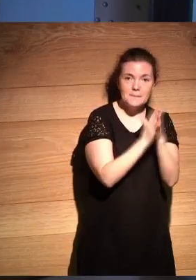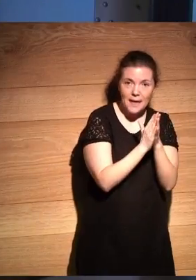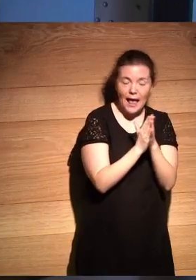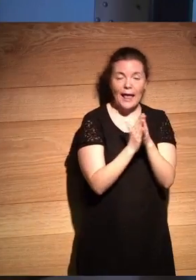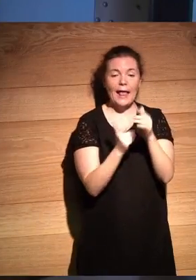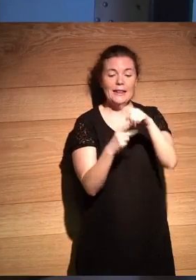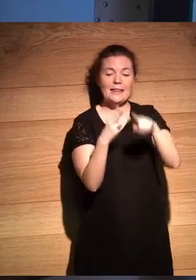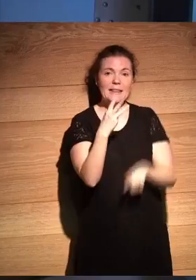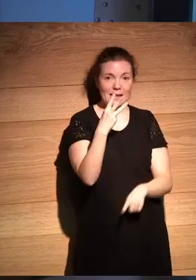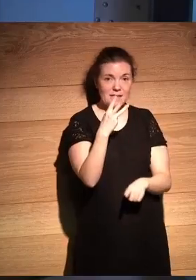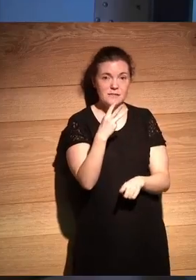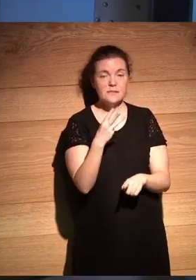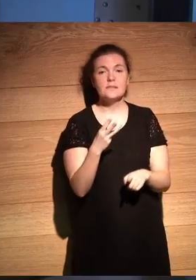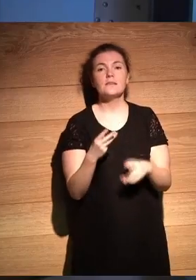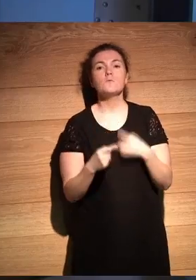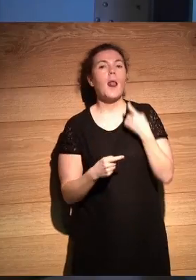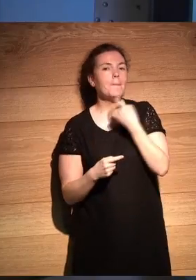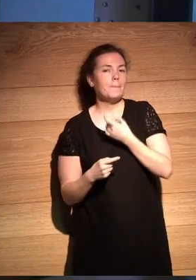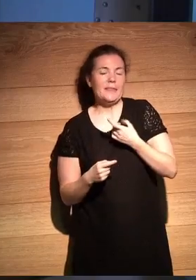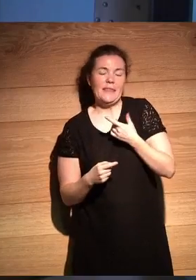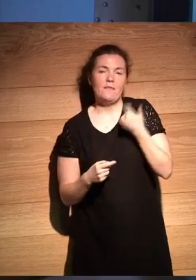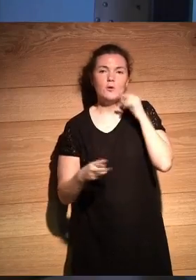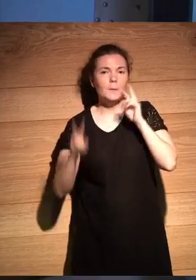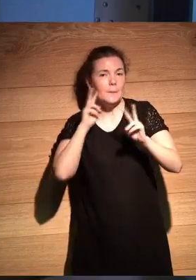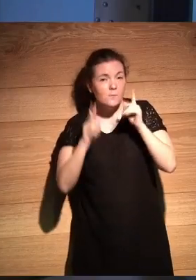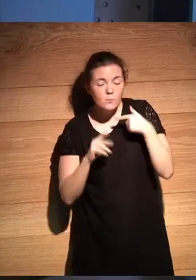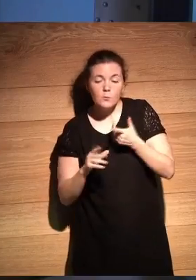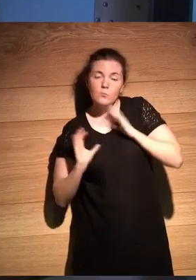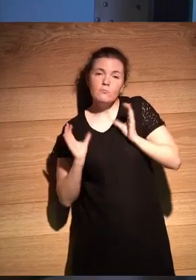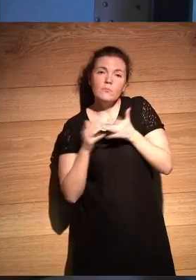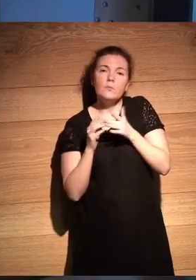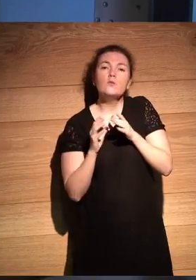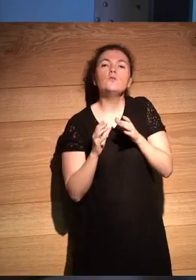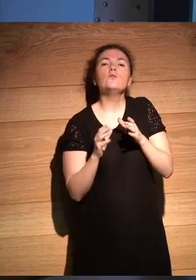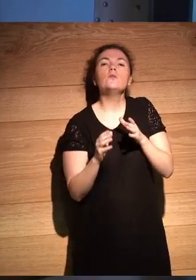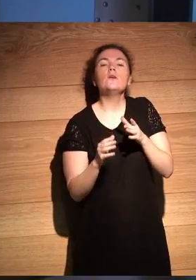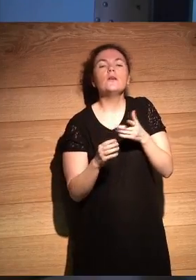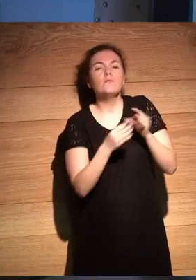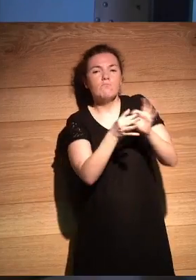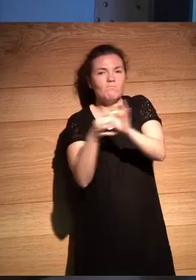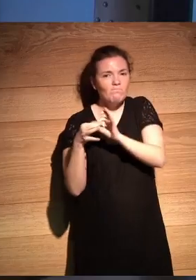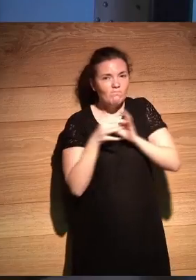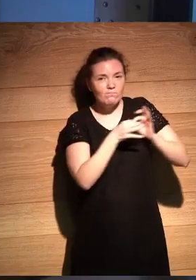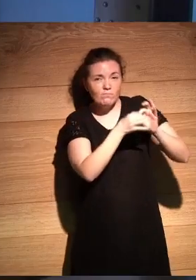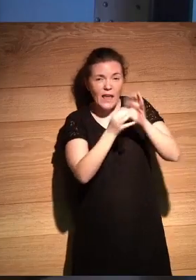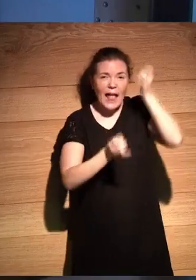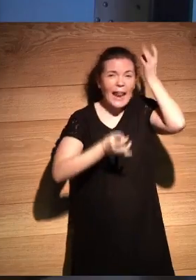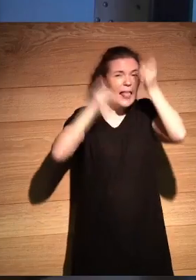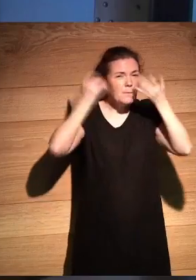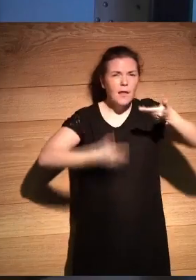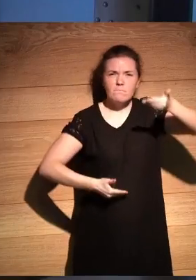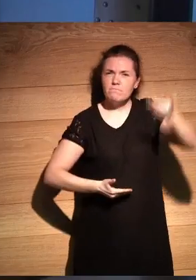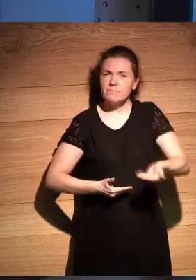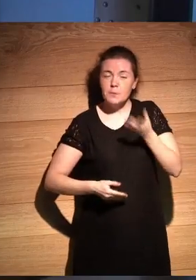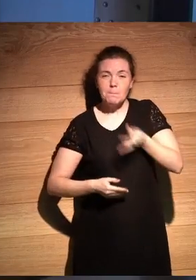siguiendo esta misma metáfora visual nuestro objetivo en conjunto ha sido unir toda esa creatividad inmensa toda la